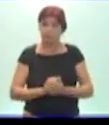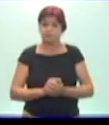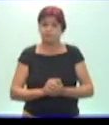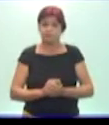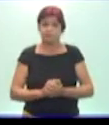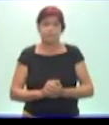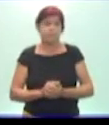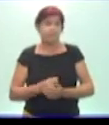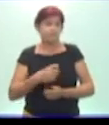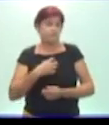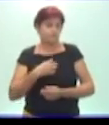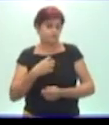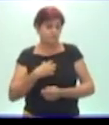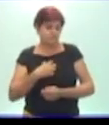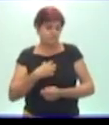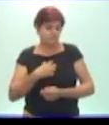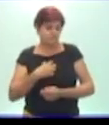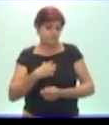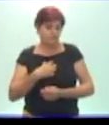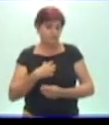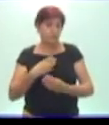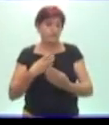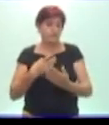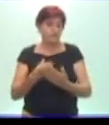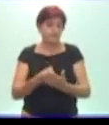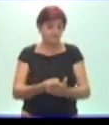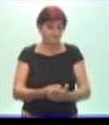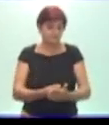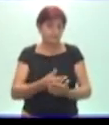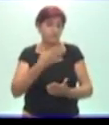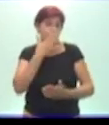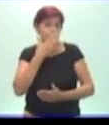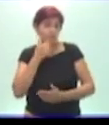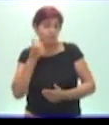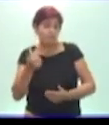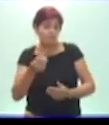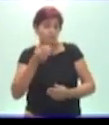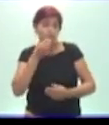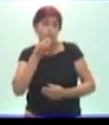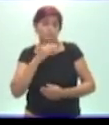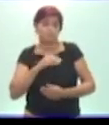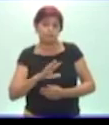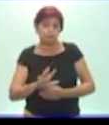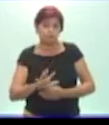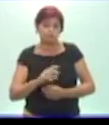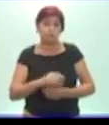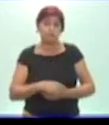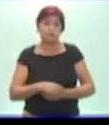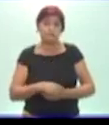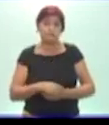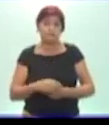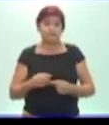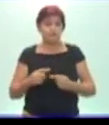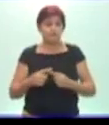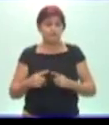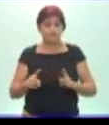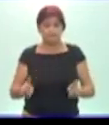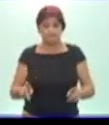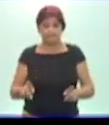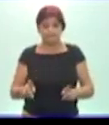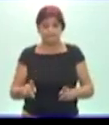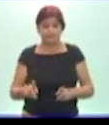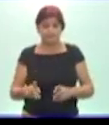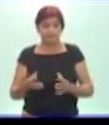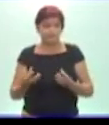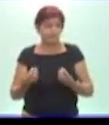momento tenemos que tratar de enfrentarla lo mejor posible. Sin embargo, pesar de estar tanto